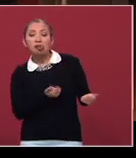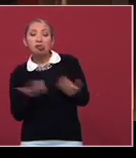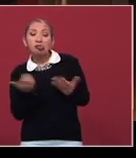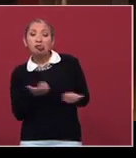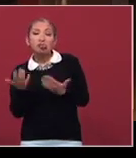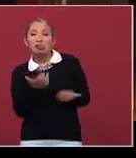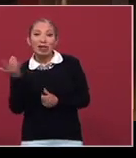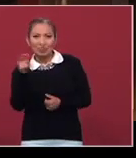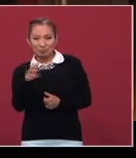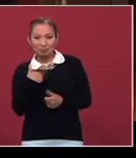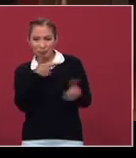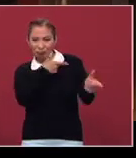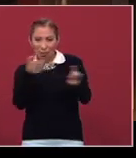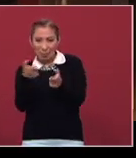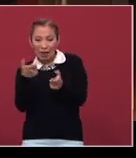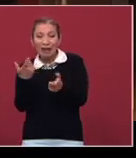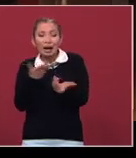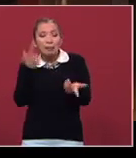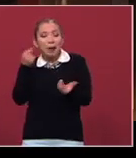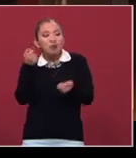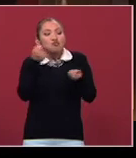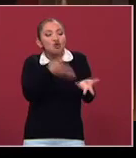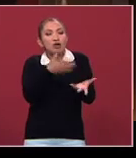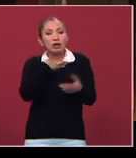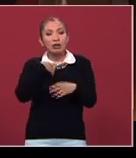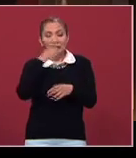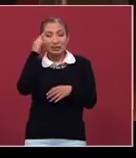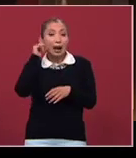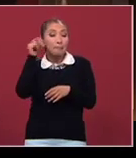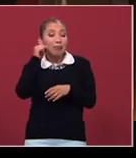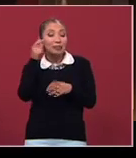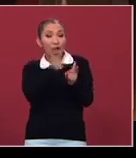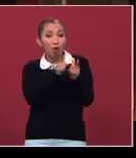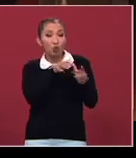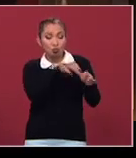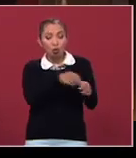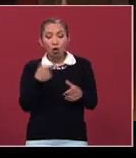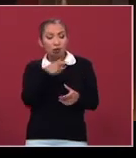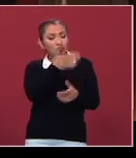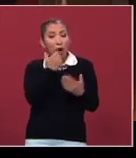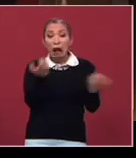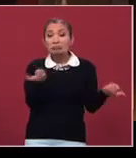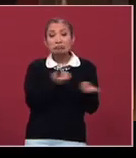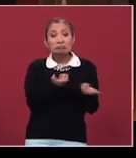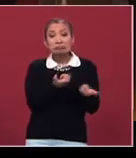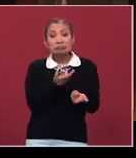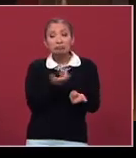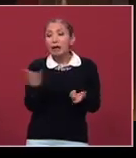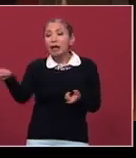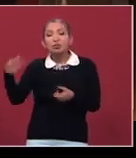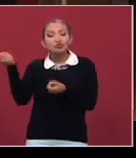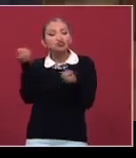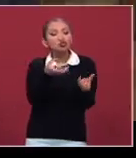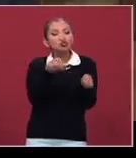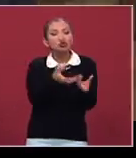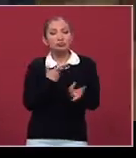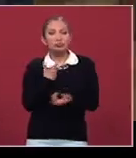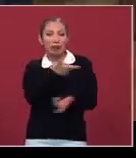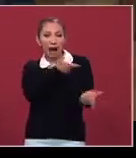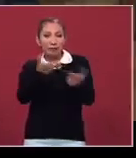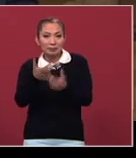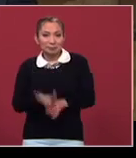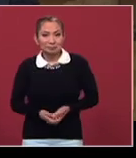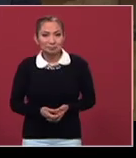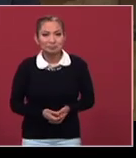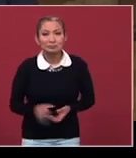armamento para los zapatistas, porque los zapatistas no tienen dinero y entonces ellos eran los que conseguían las armas para que ellos pudieran luchar. Es